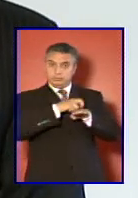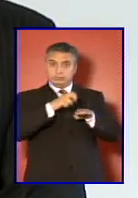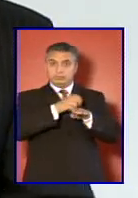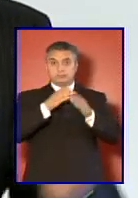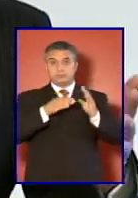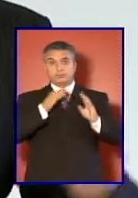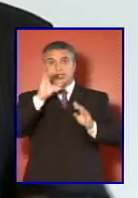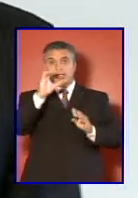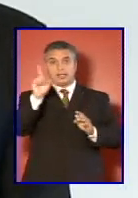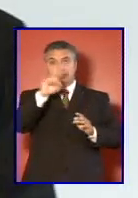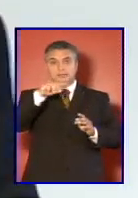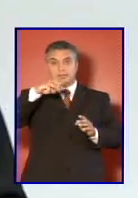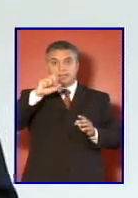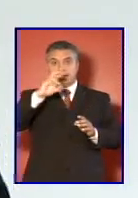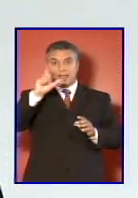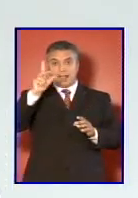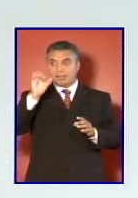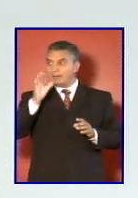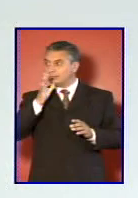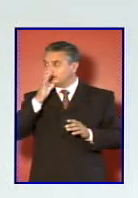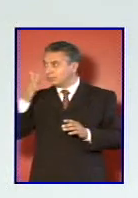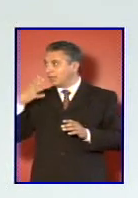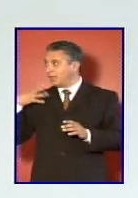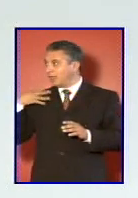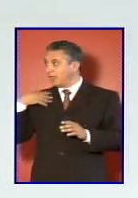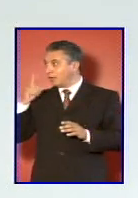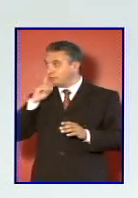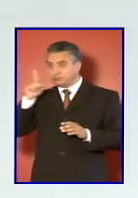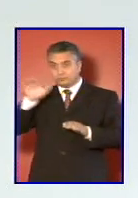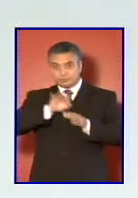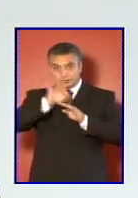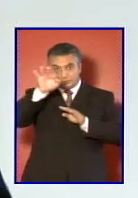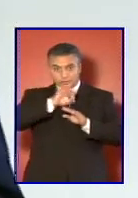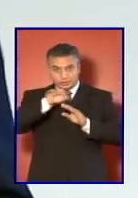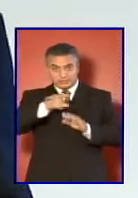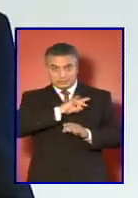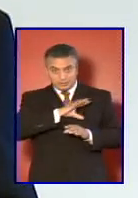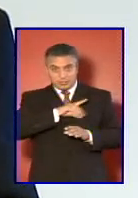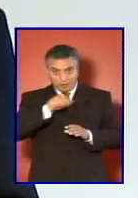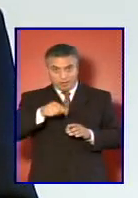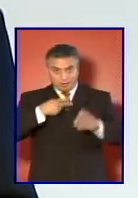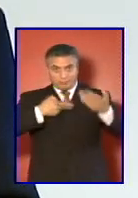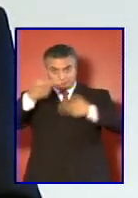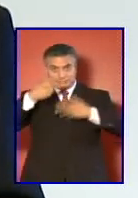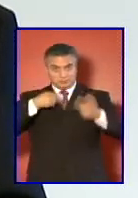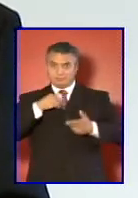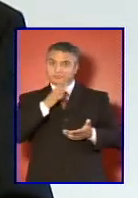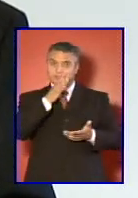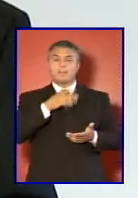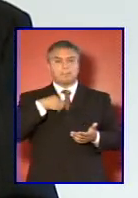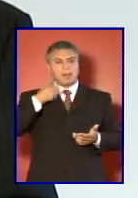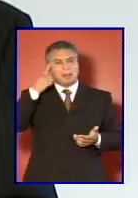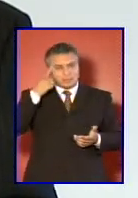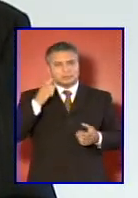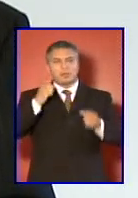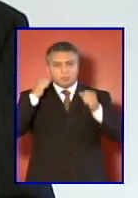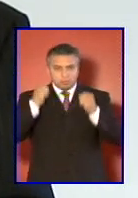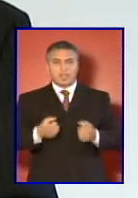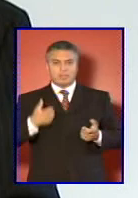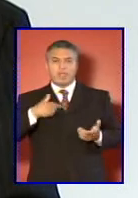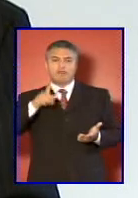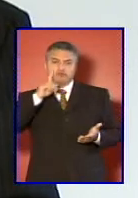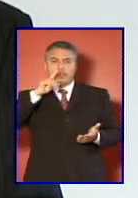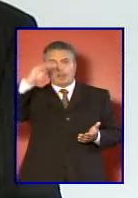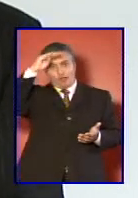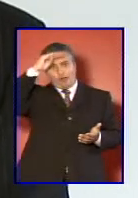convenios la verdad no sé general si actualmente están volando aviones chilenas o viceversa pero yo creo que existen las condiciones de confianza